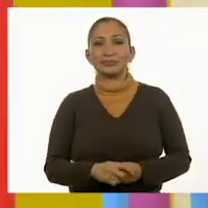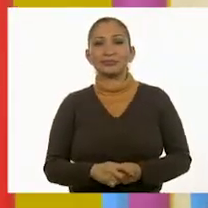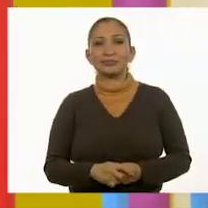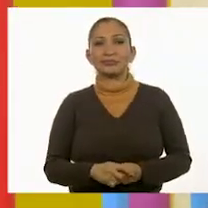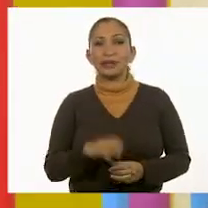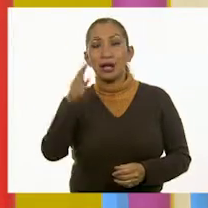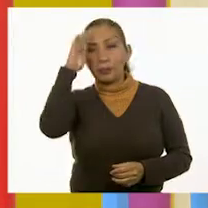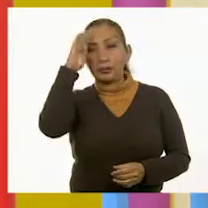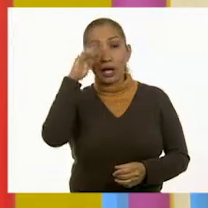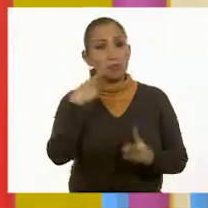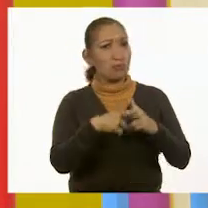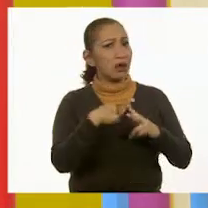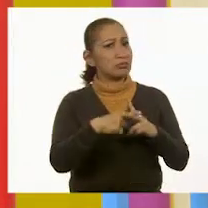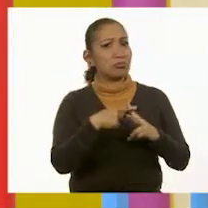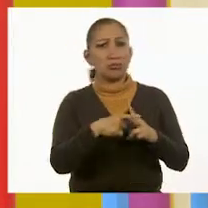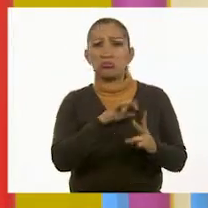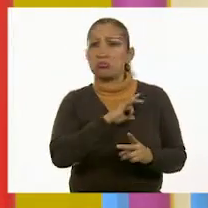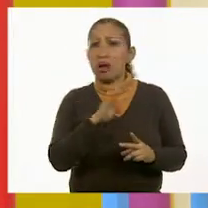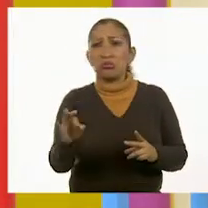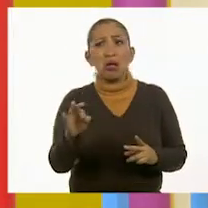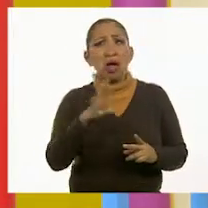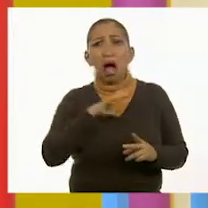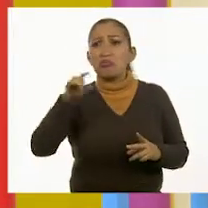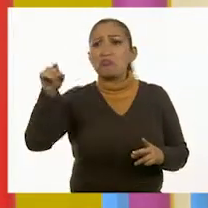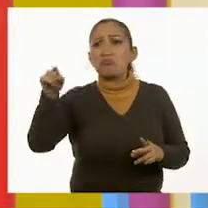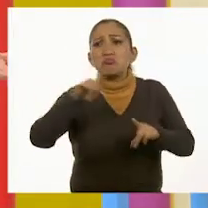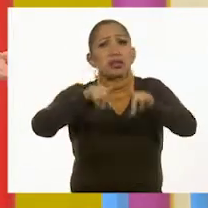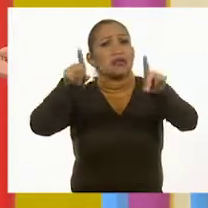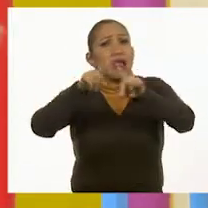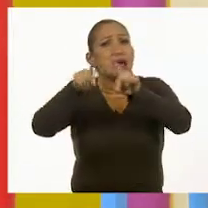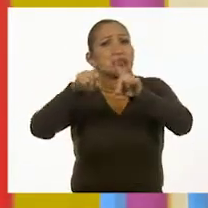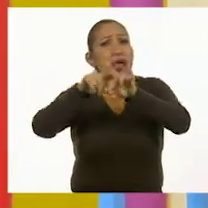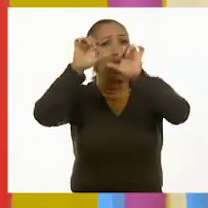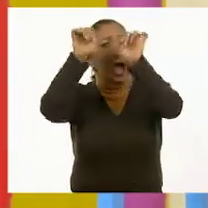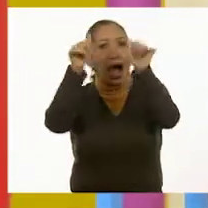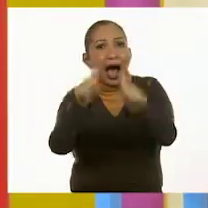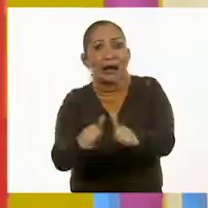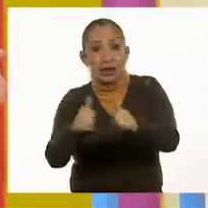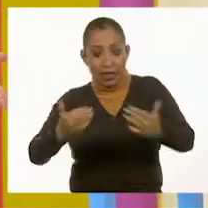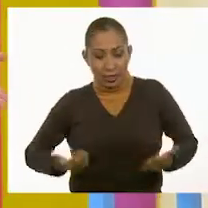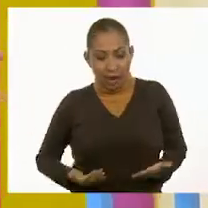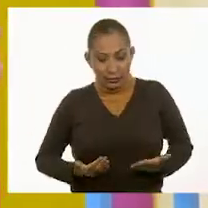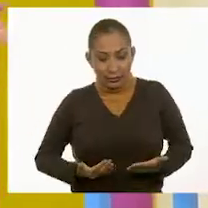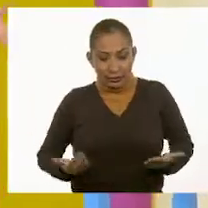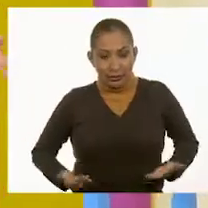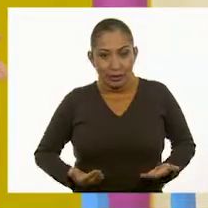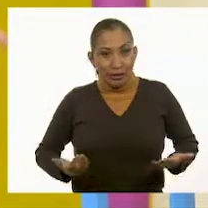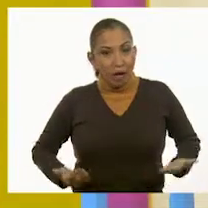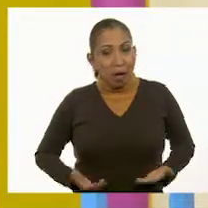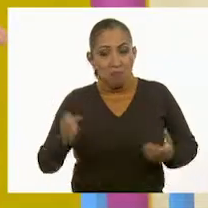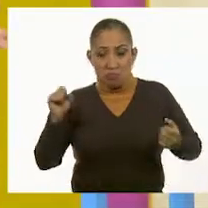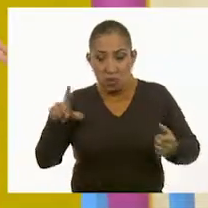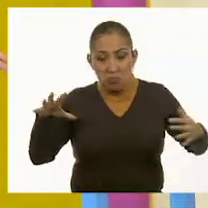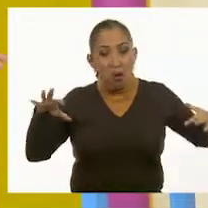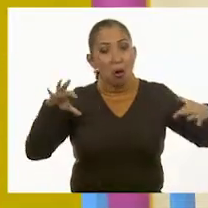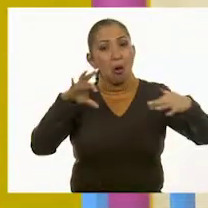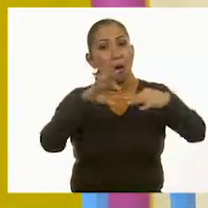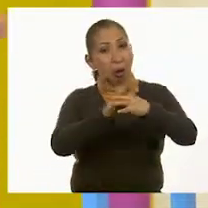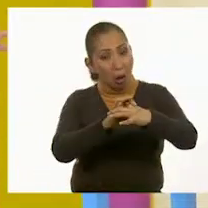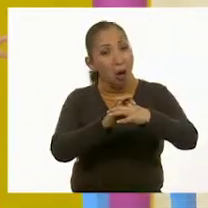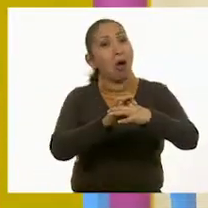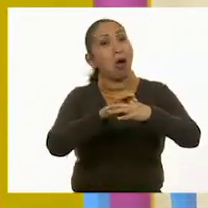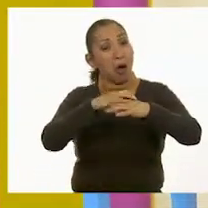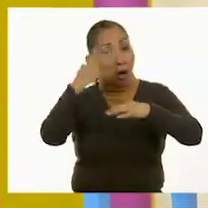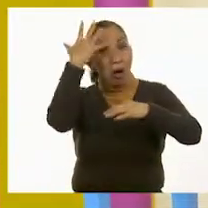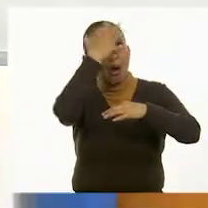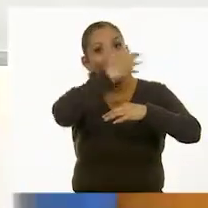¿Qué te parece? Como las matemáticas pueden estar presentes también en el arte. Porque la danza, el baile... Claro. ...es parte precisamente de